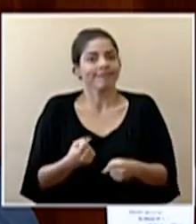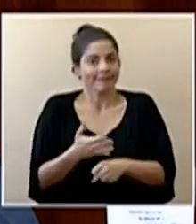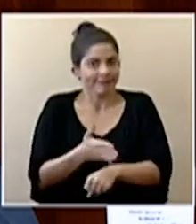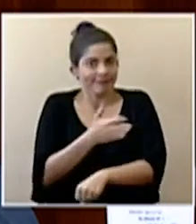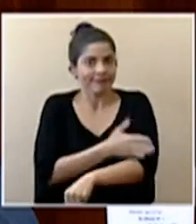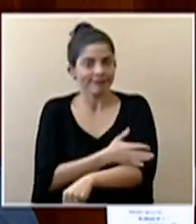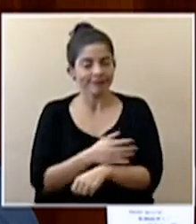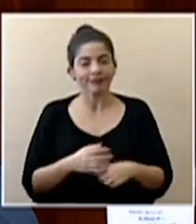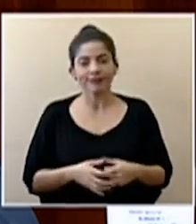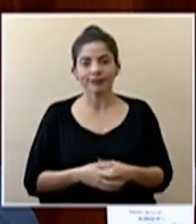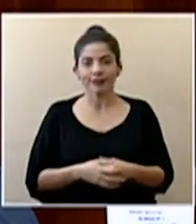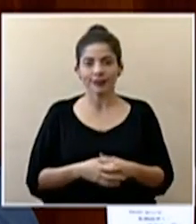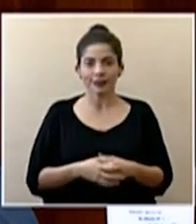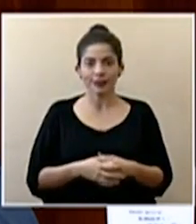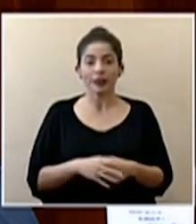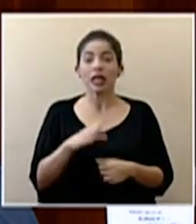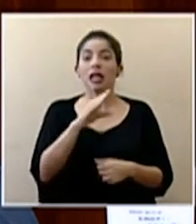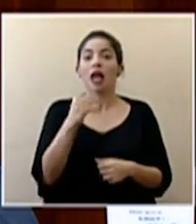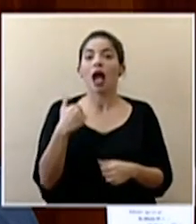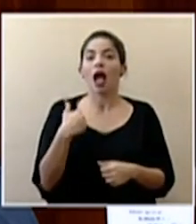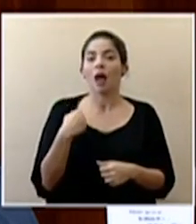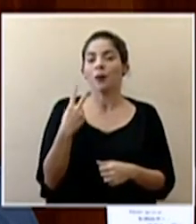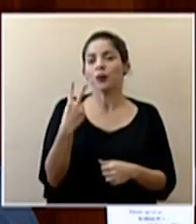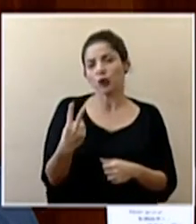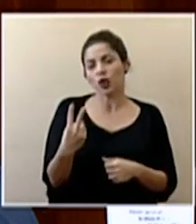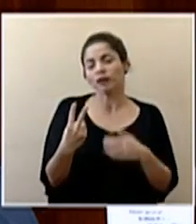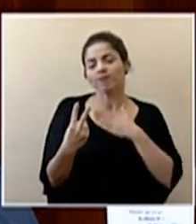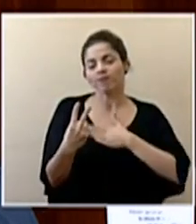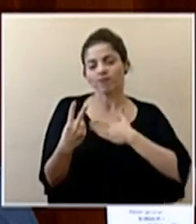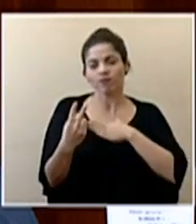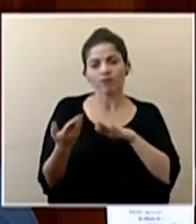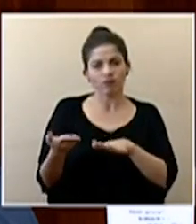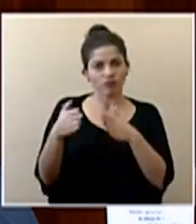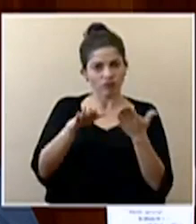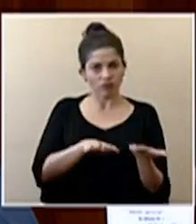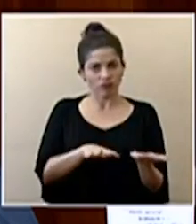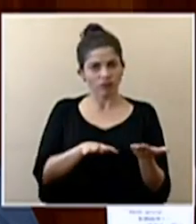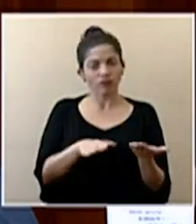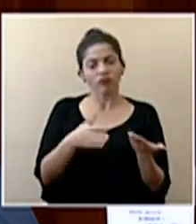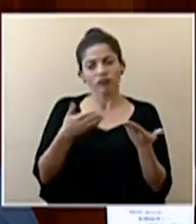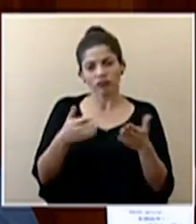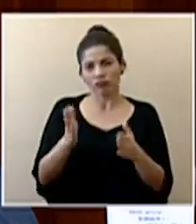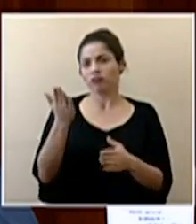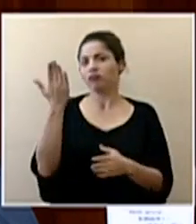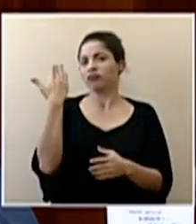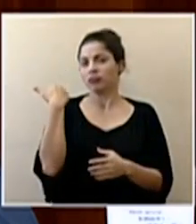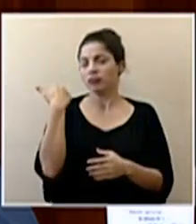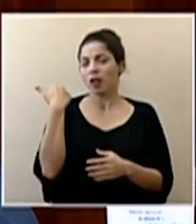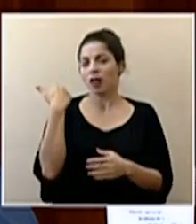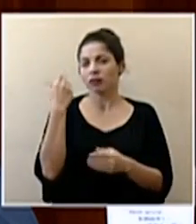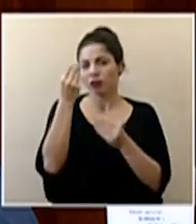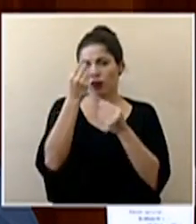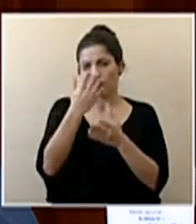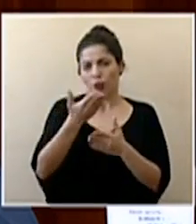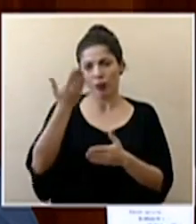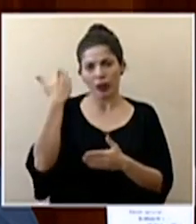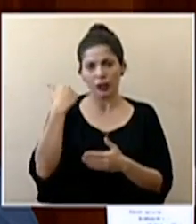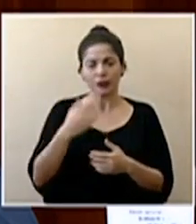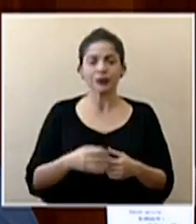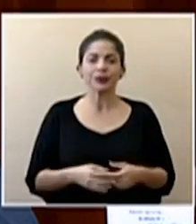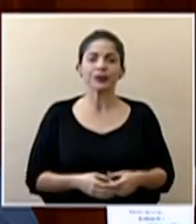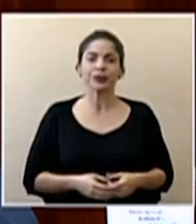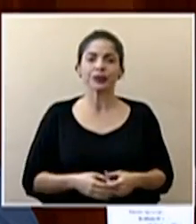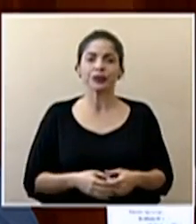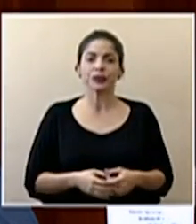y tenemos dos lamentables fallecimientos que ya los hemos informado previamente.